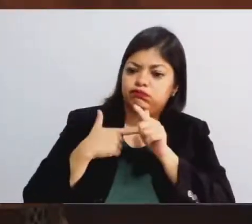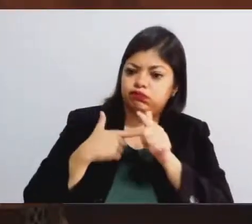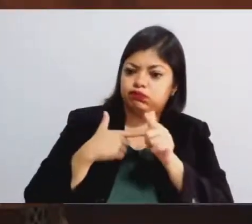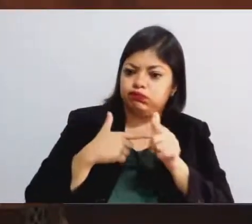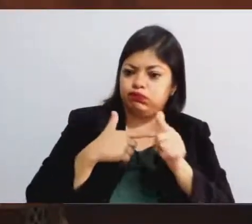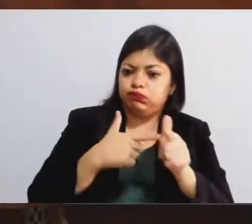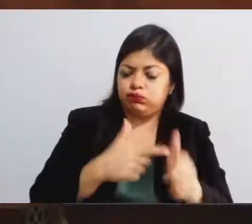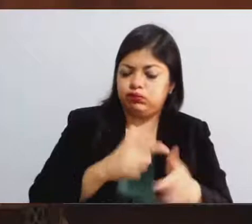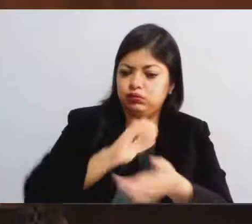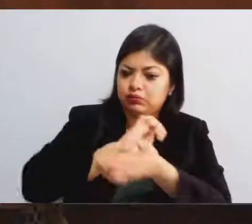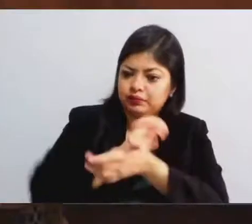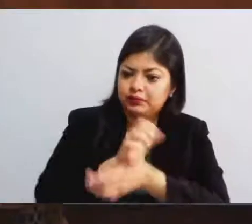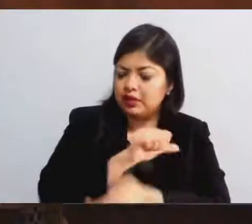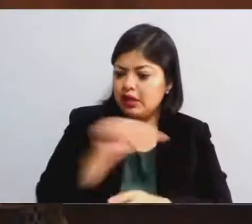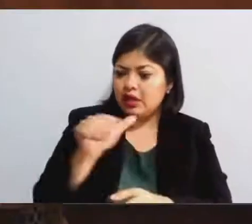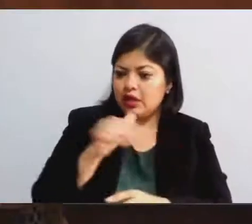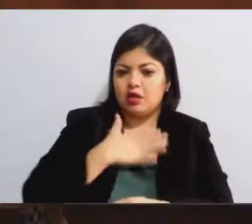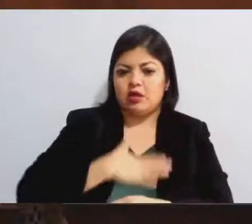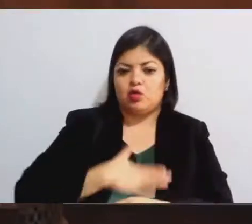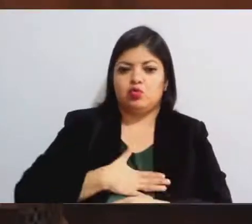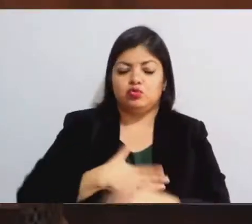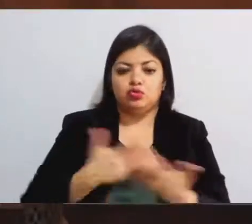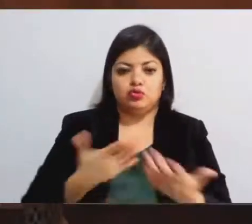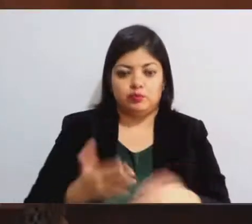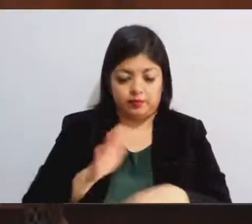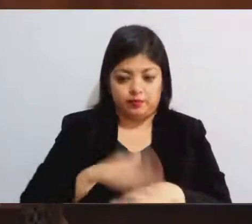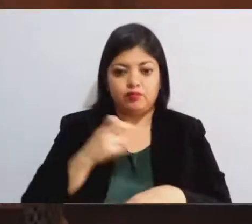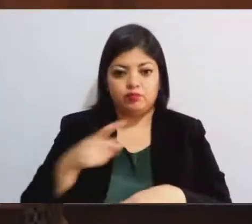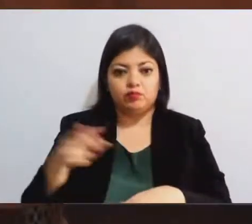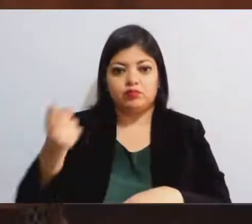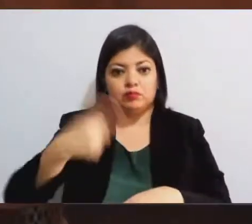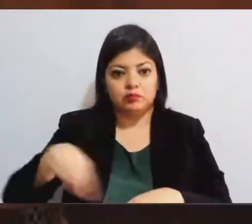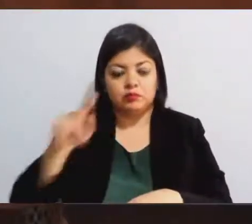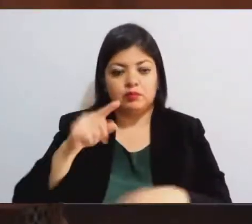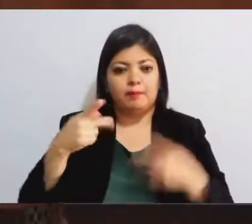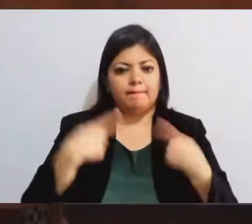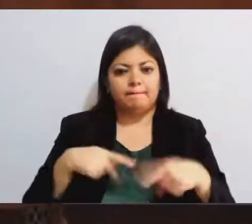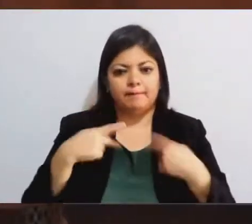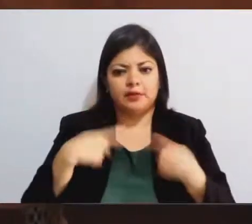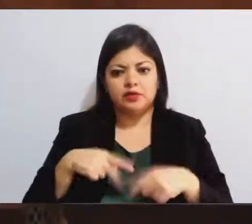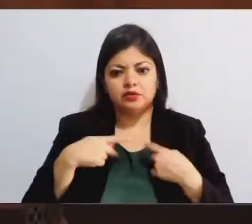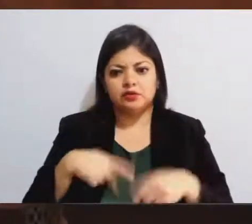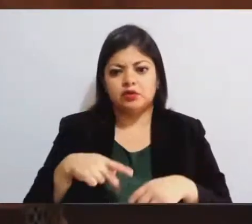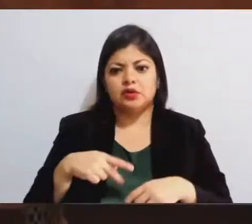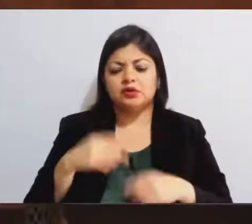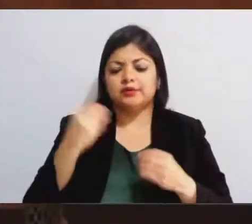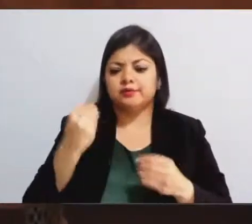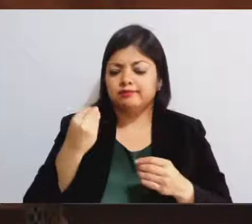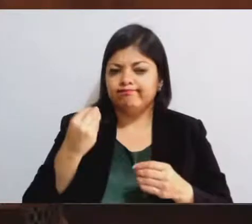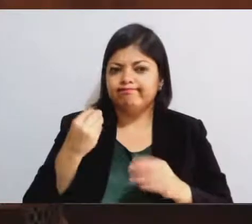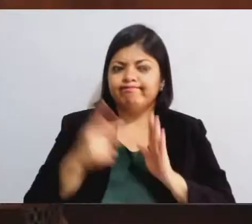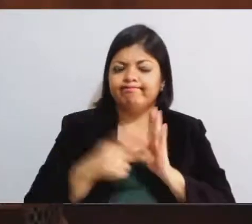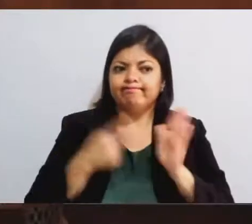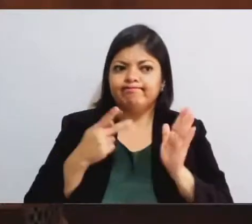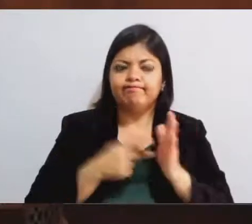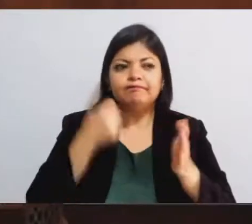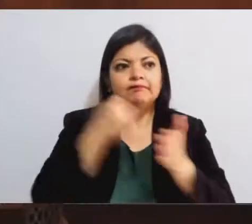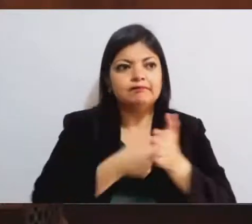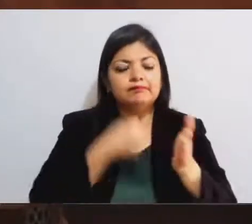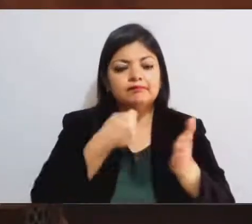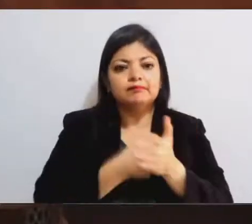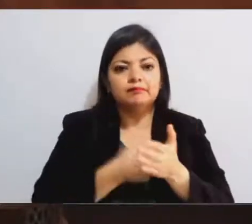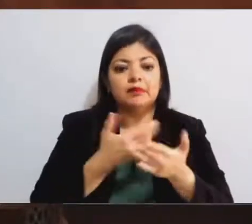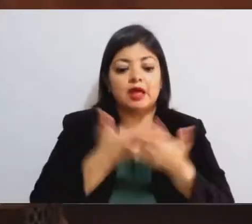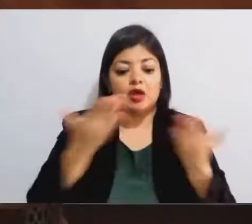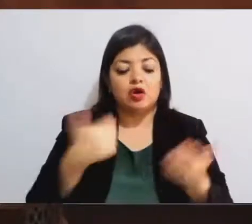Por ello, ante el reclamo de justicia que hacen día a día miles de mexiquenses, presentamos este punto de